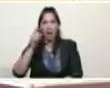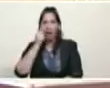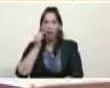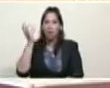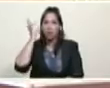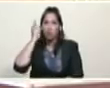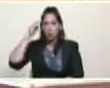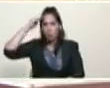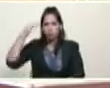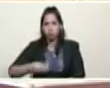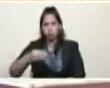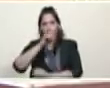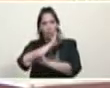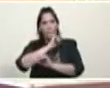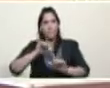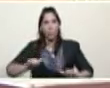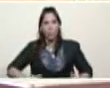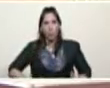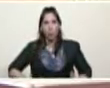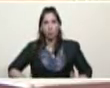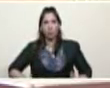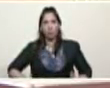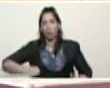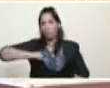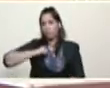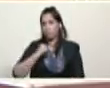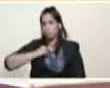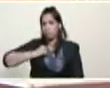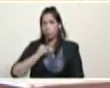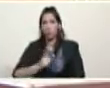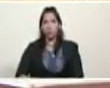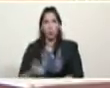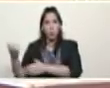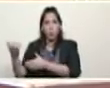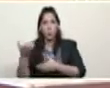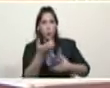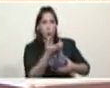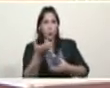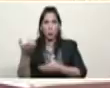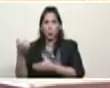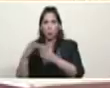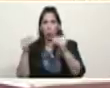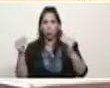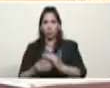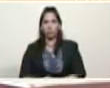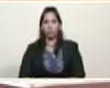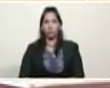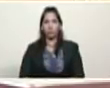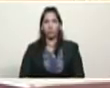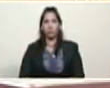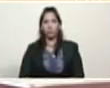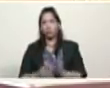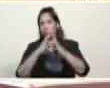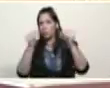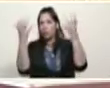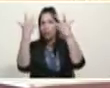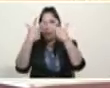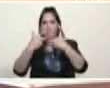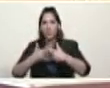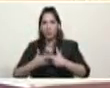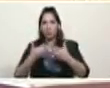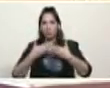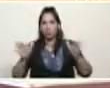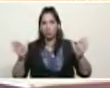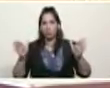militares, los policías, los bomberos, etcétera, etcétera. Toda la administración pública,